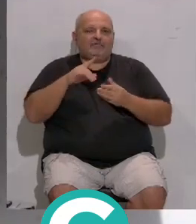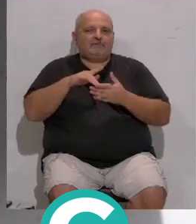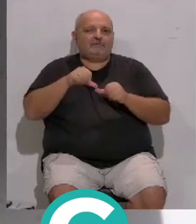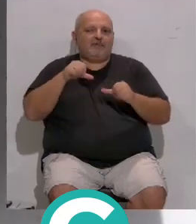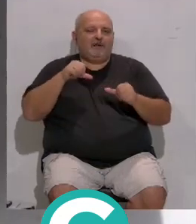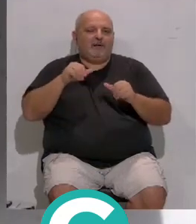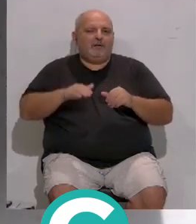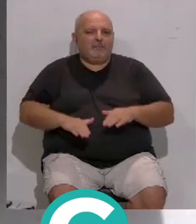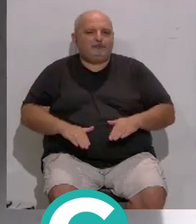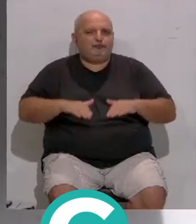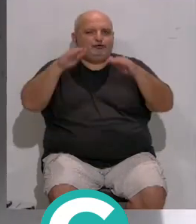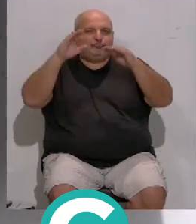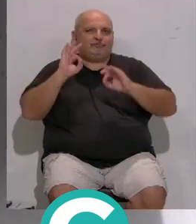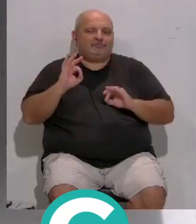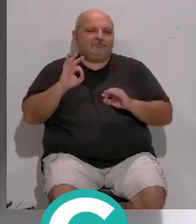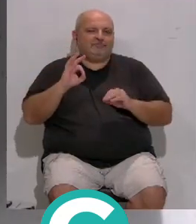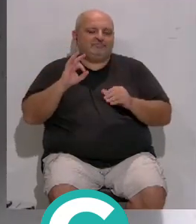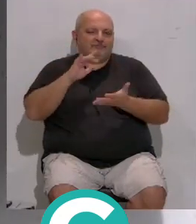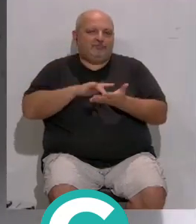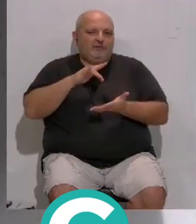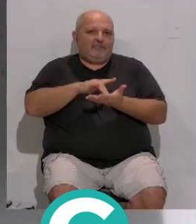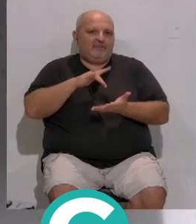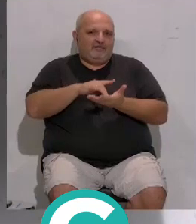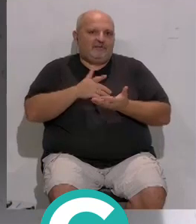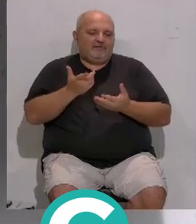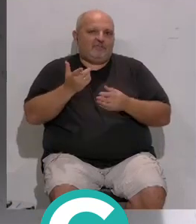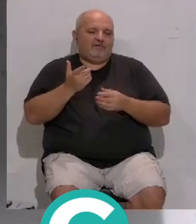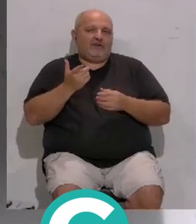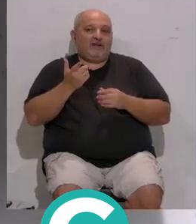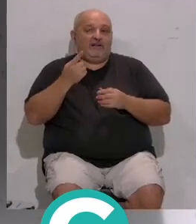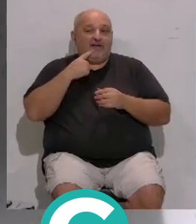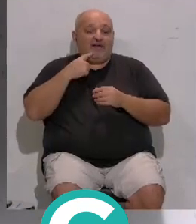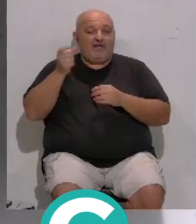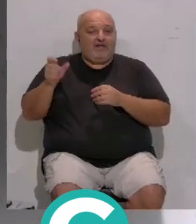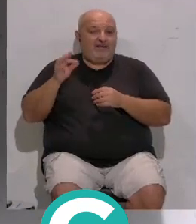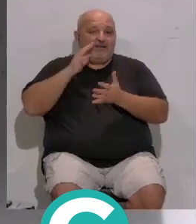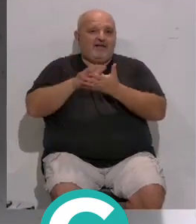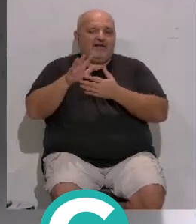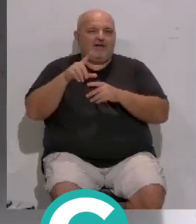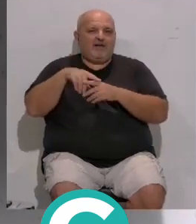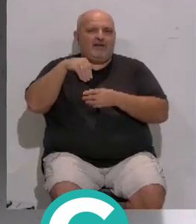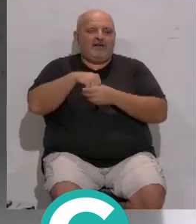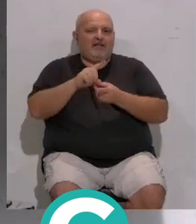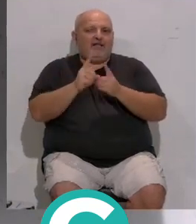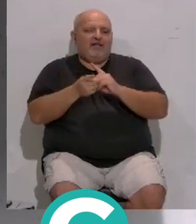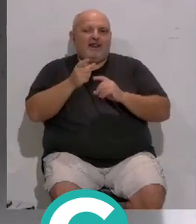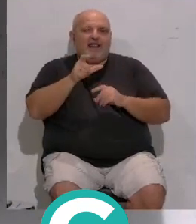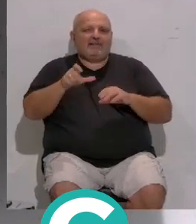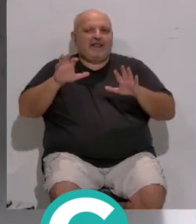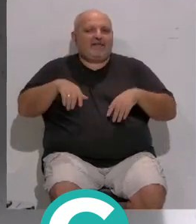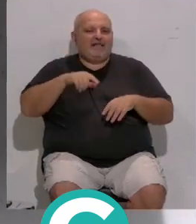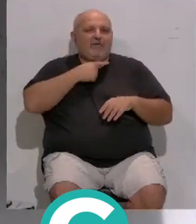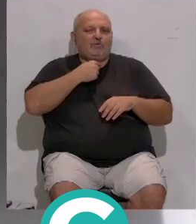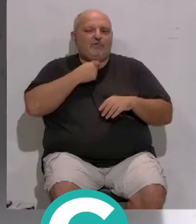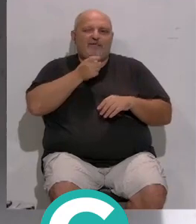desde pequeños... ...y hemos vivido esto... ...y claro, por lo que ella misma decía... ...nos quieren meter esto... ...pero yo creo que a la gente de Cádiz...